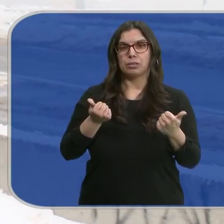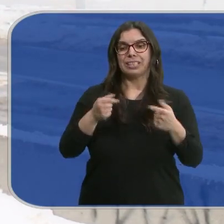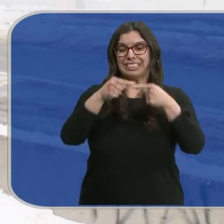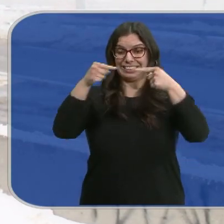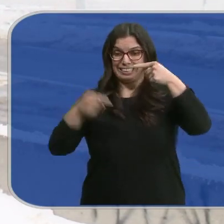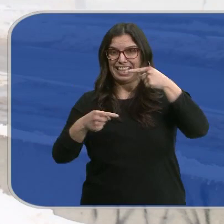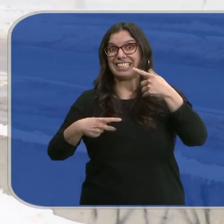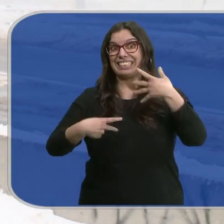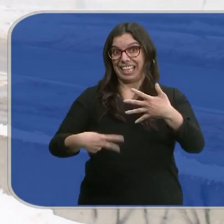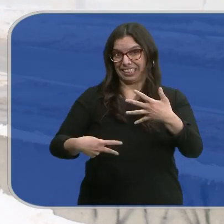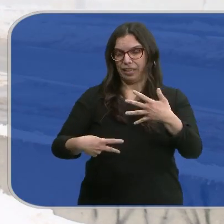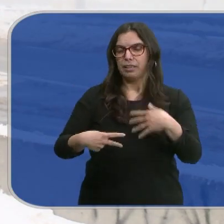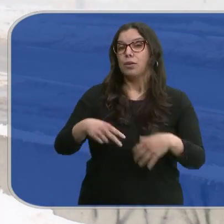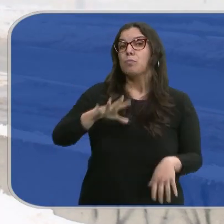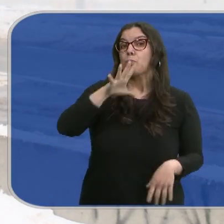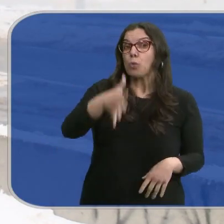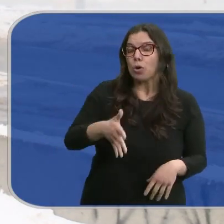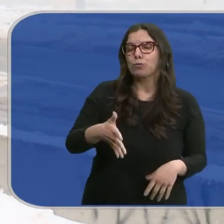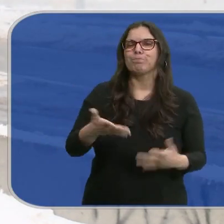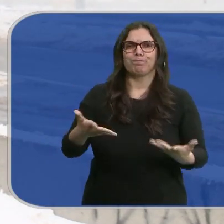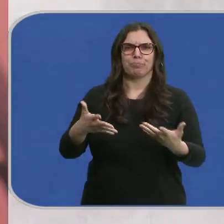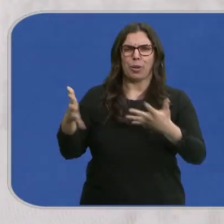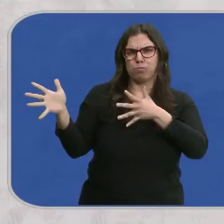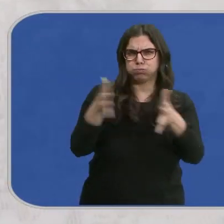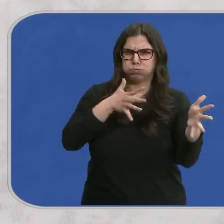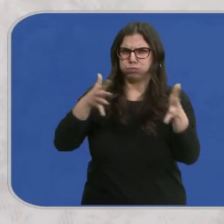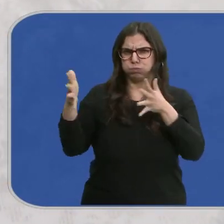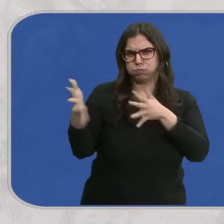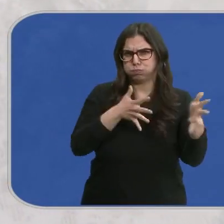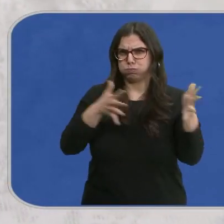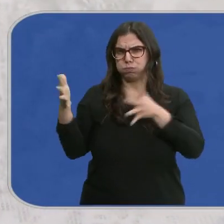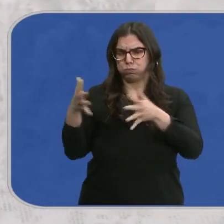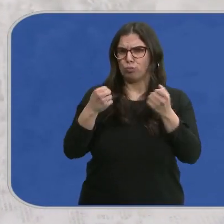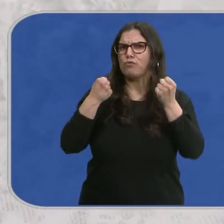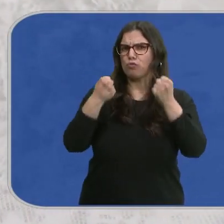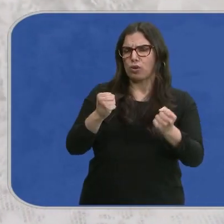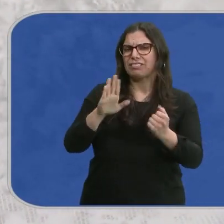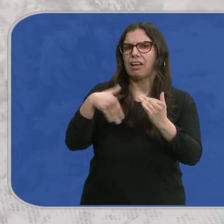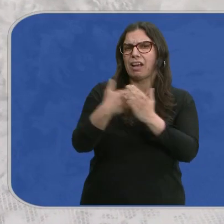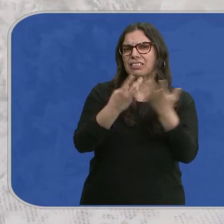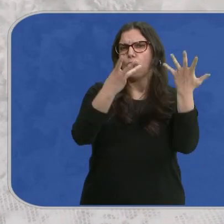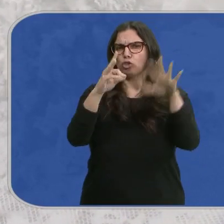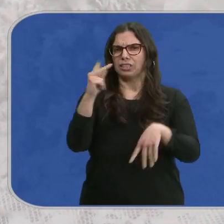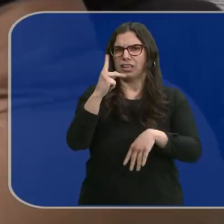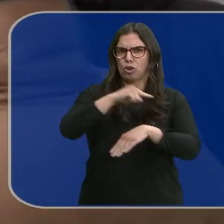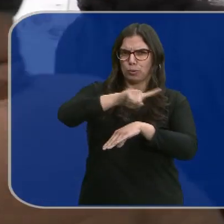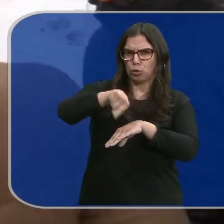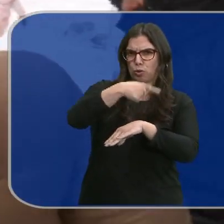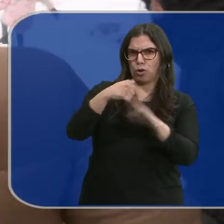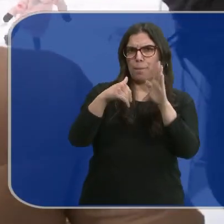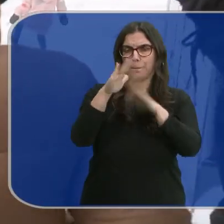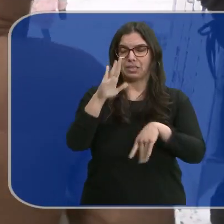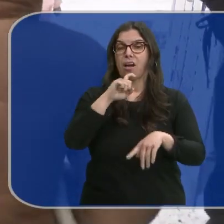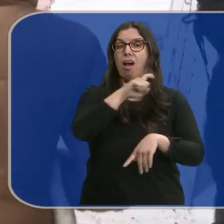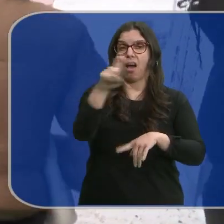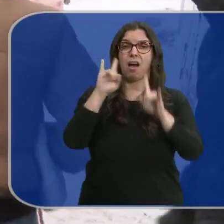7 grados bajo cero debido fundamentalmente a las rachas de viento que superan en algunos momentos los 80 kilómetros por hora. Hay